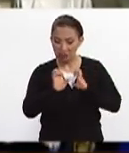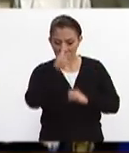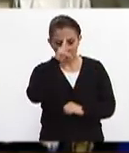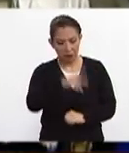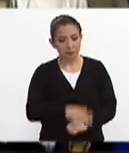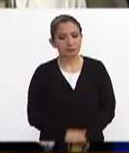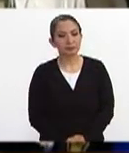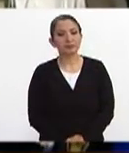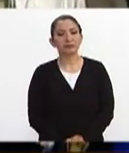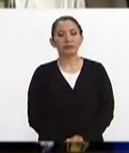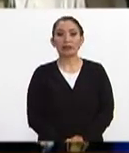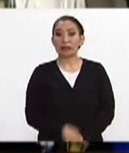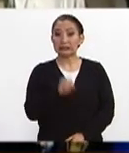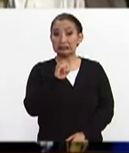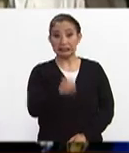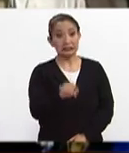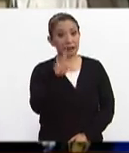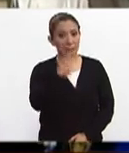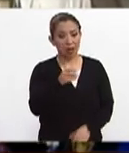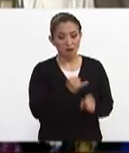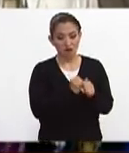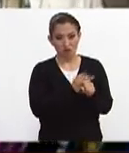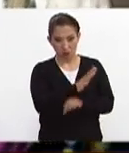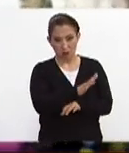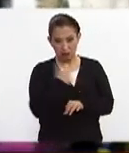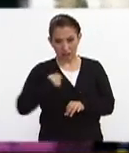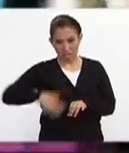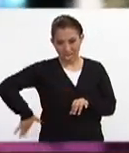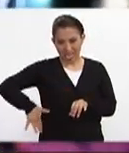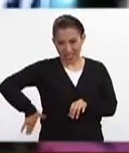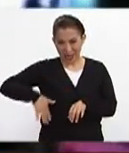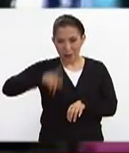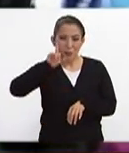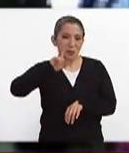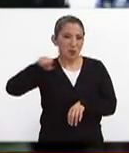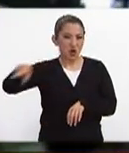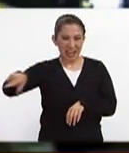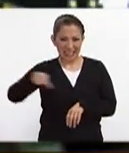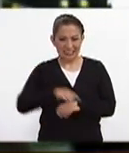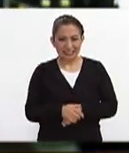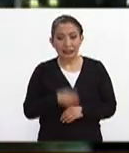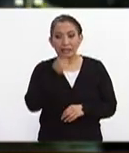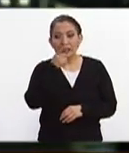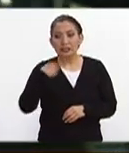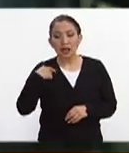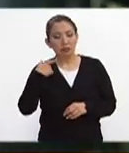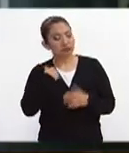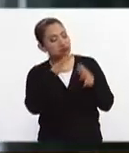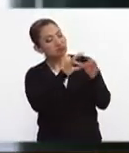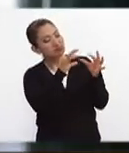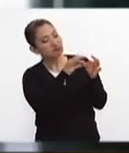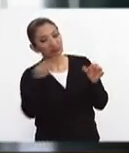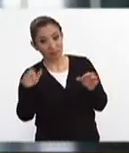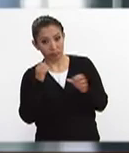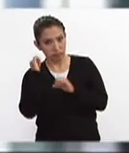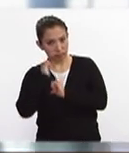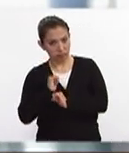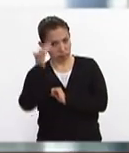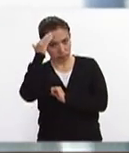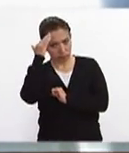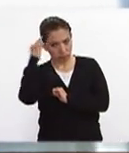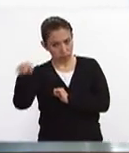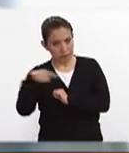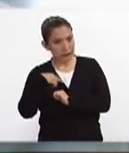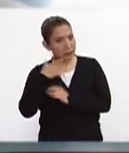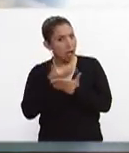mexicano así es pati según la información que nos comenta ya que lín que les han proporcionado las autoridades en ese punto